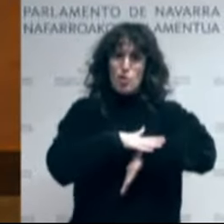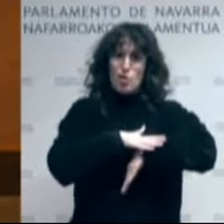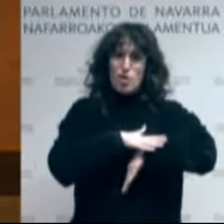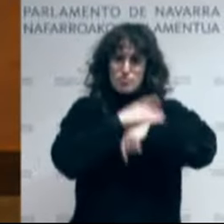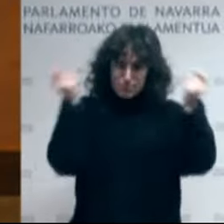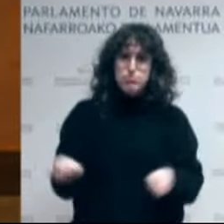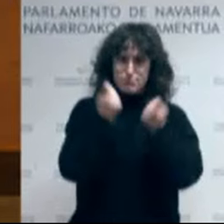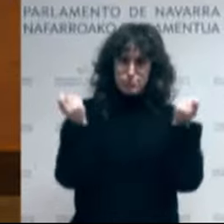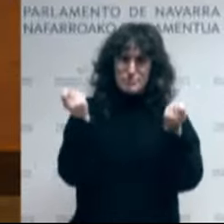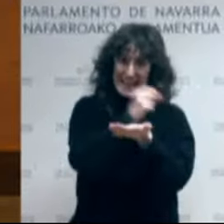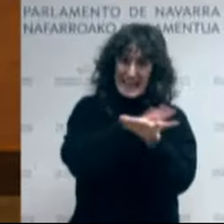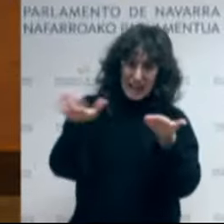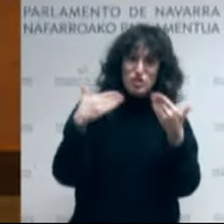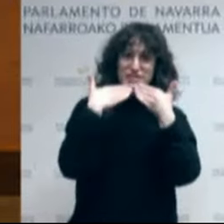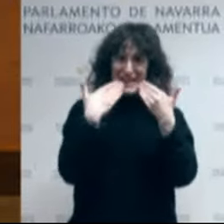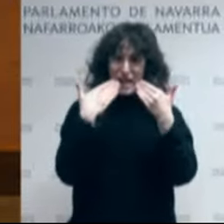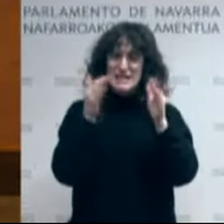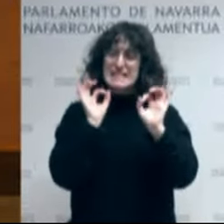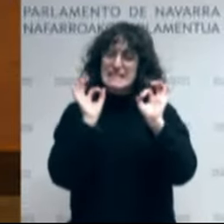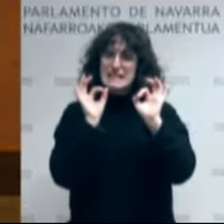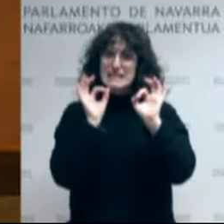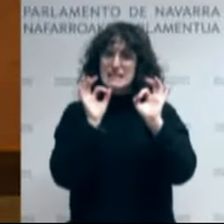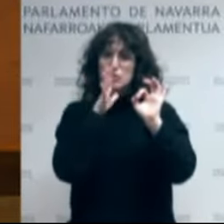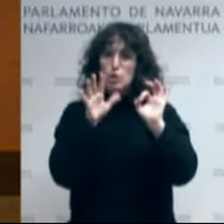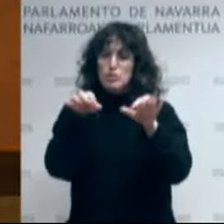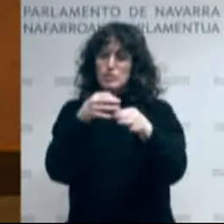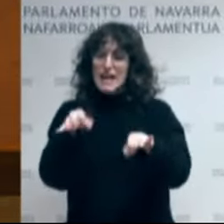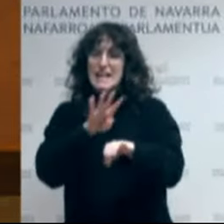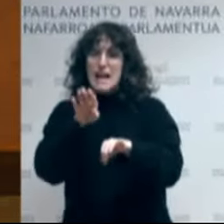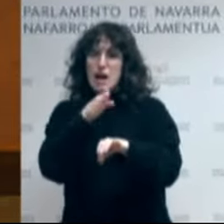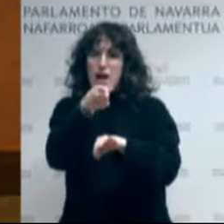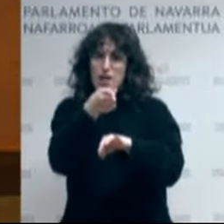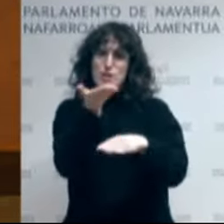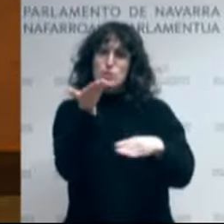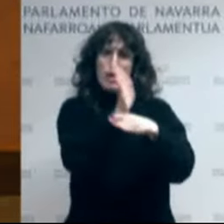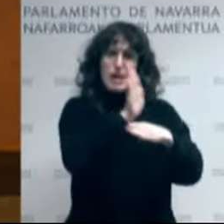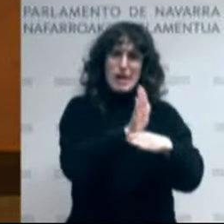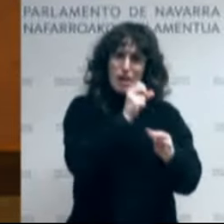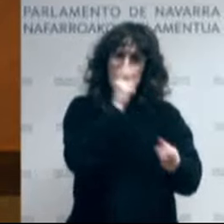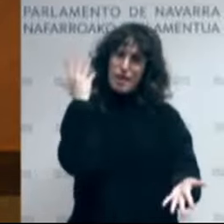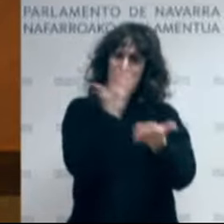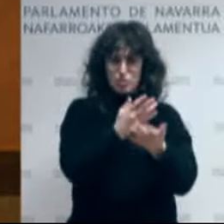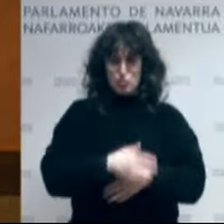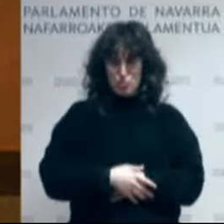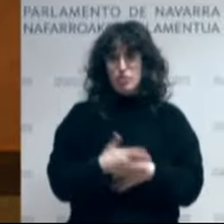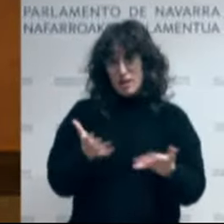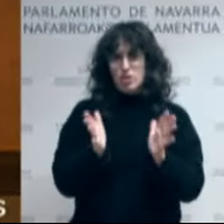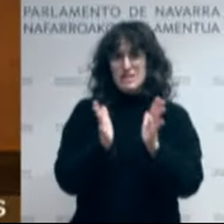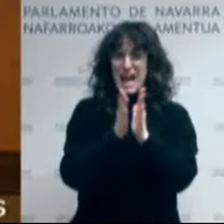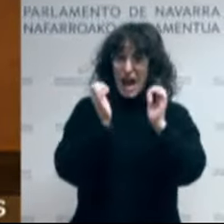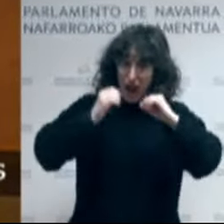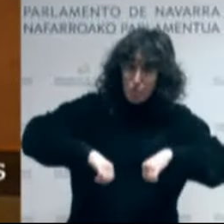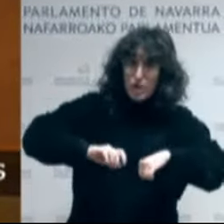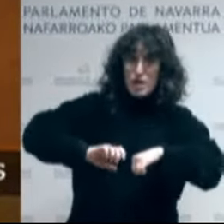precisamente al trabajo y las aportaciones realizadas por Euskal Herria Bildu en estos últimos años. Y estos acuerdos han permitido, además,